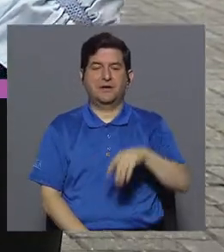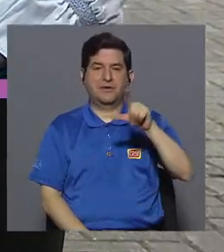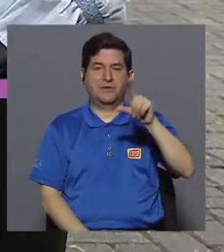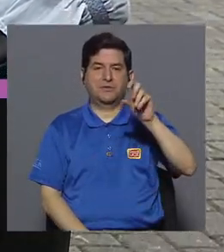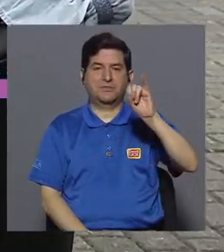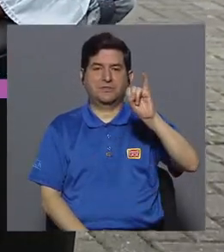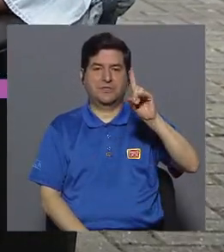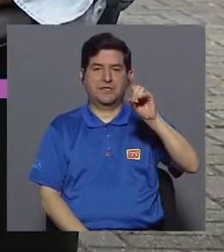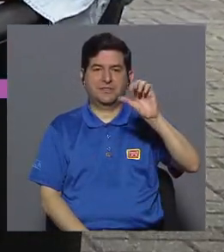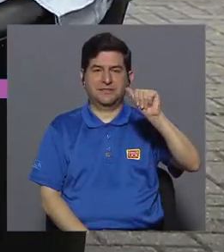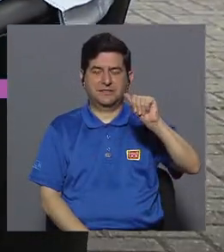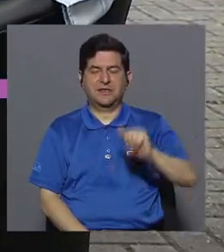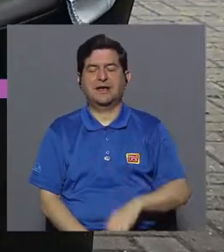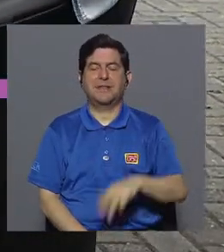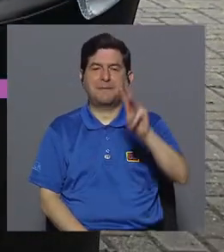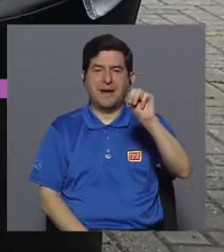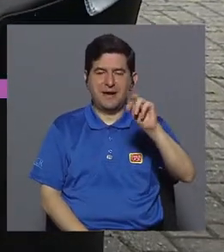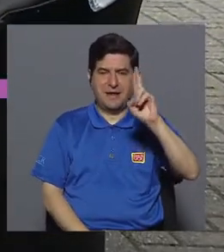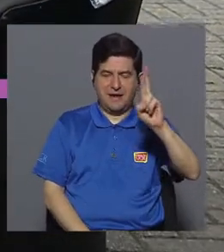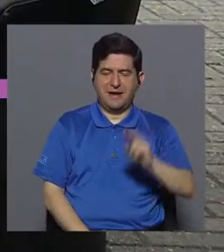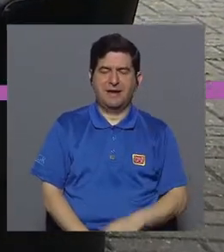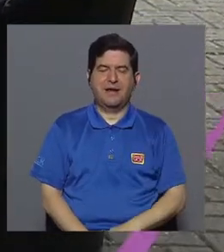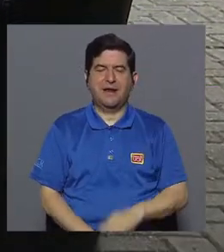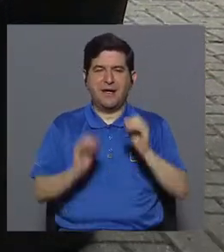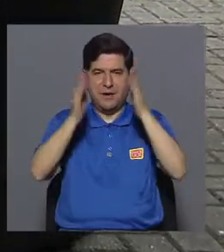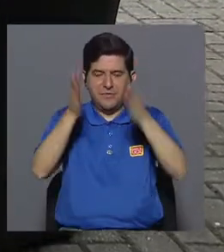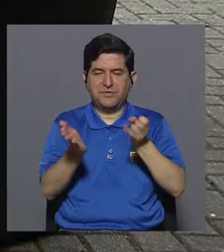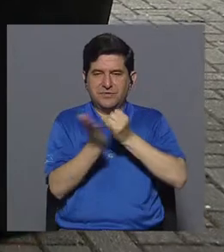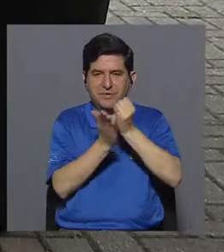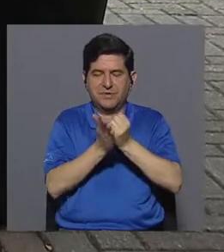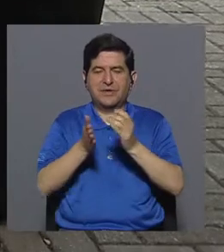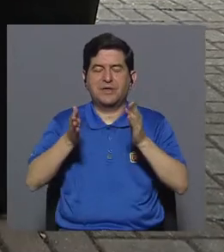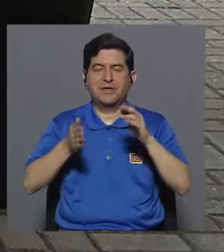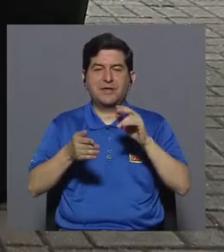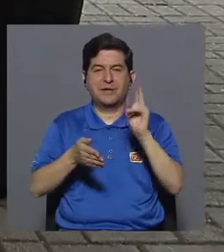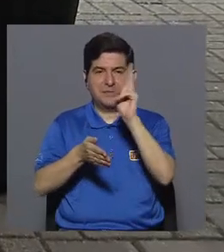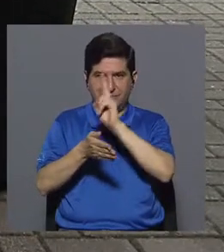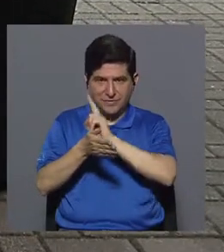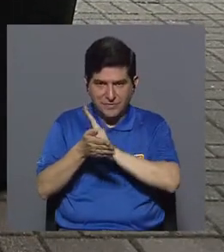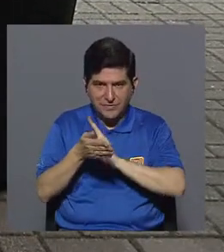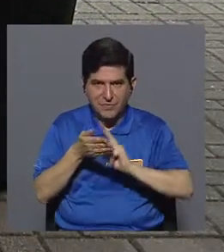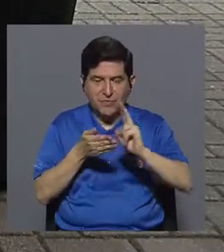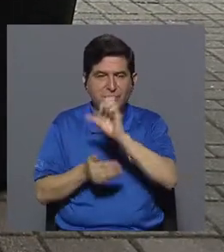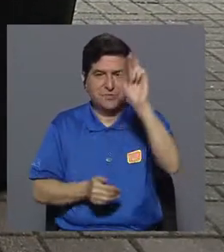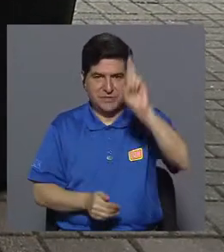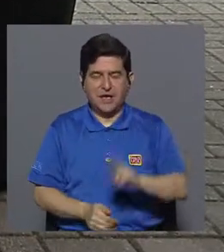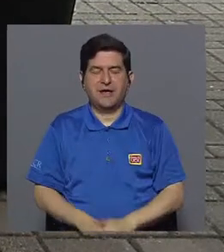licenciada Mariela Rodríguez, enfermera e investigadora de la unidad de Prestid de la Universidad de Costa Rica.